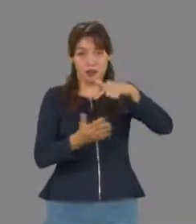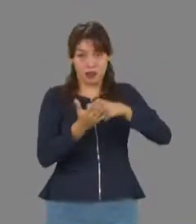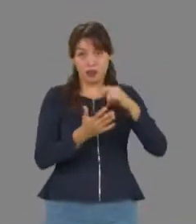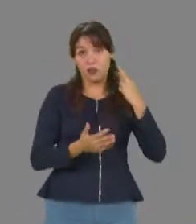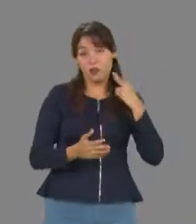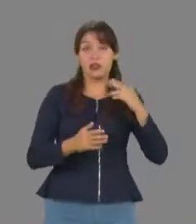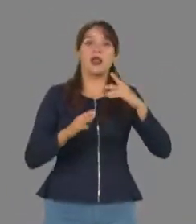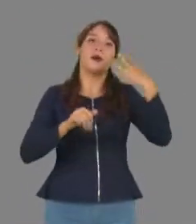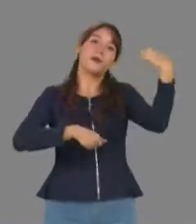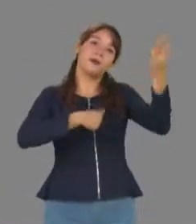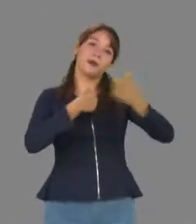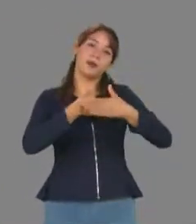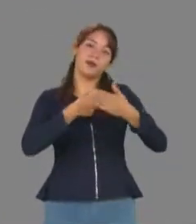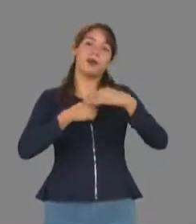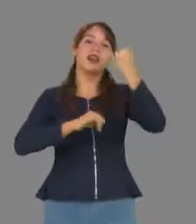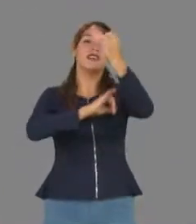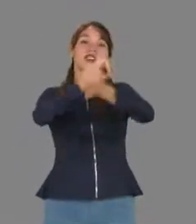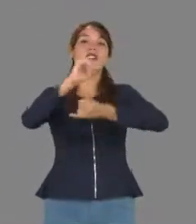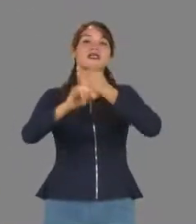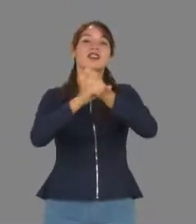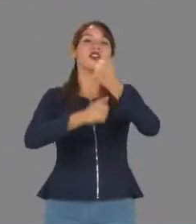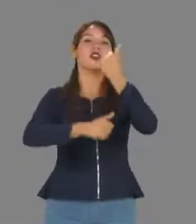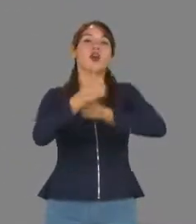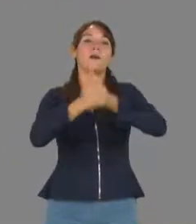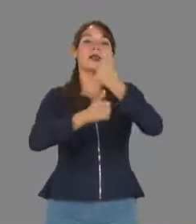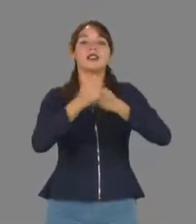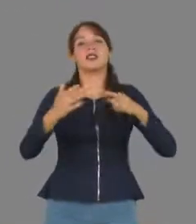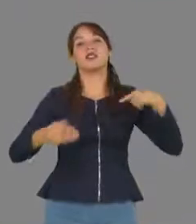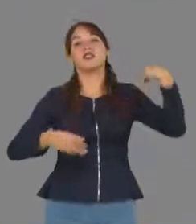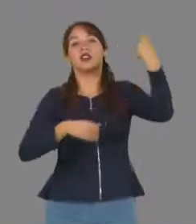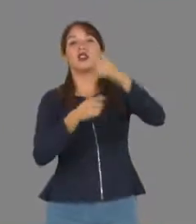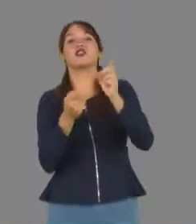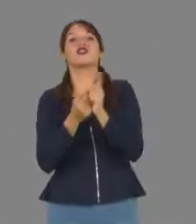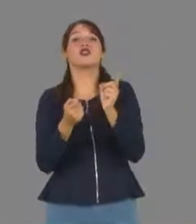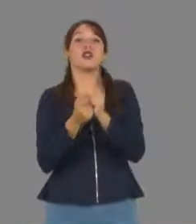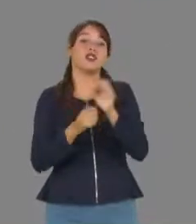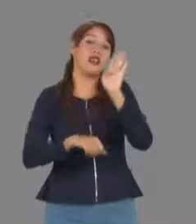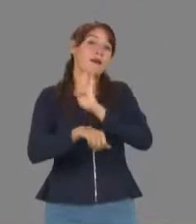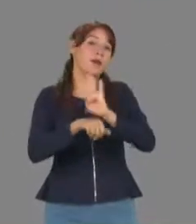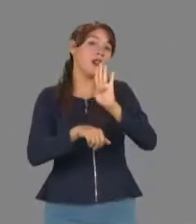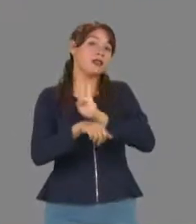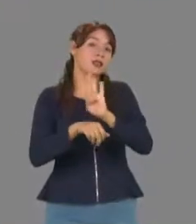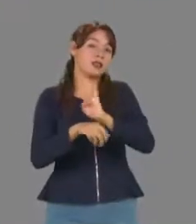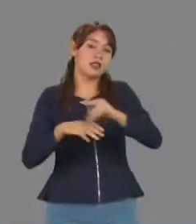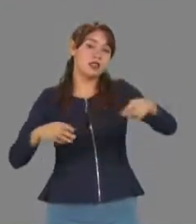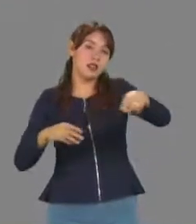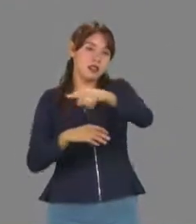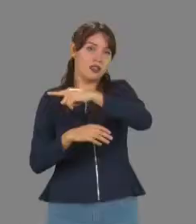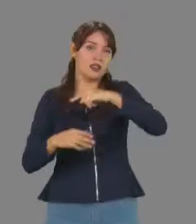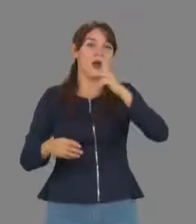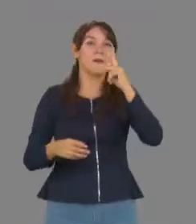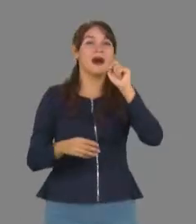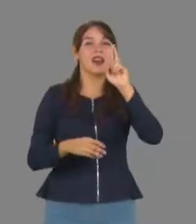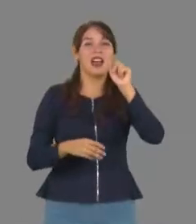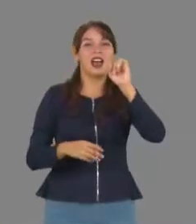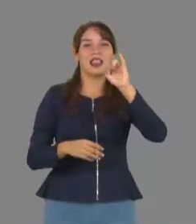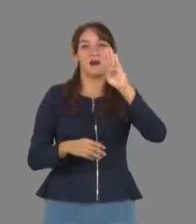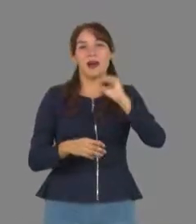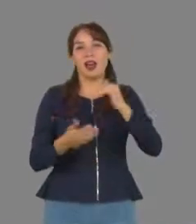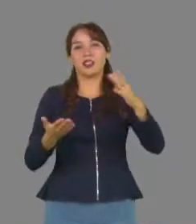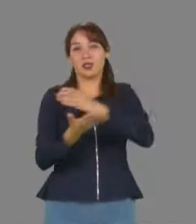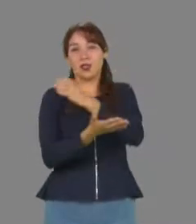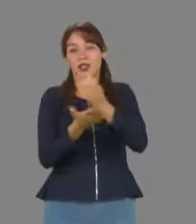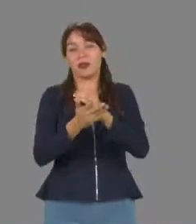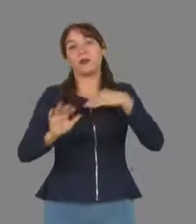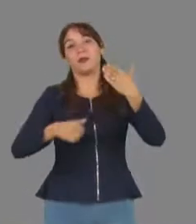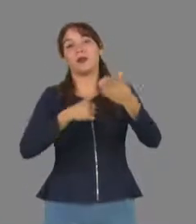nuevamente a México en el certamen latinoamericano a celebrarse en la ciudad de Joao Pessoa, capital del estado de Paraíba, en Brasil, durante el próximo mes